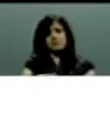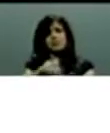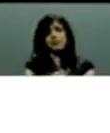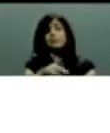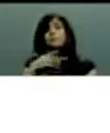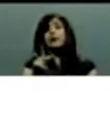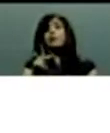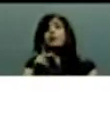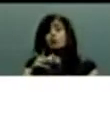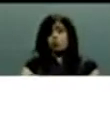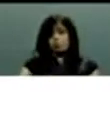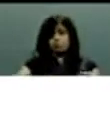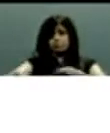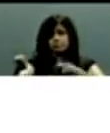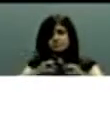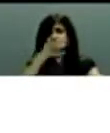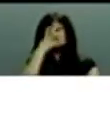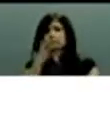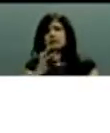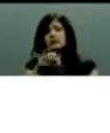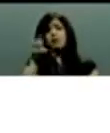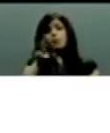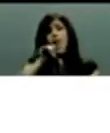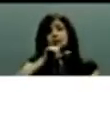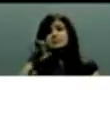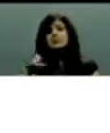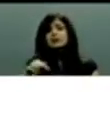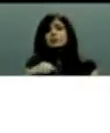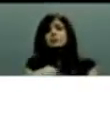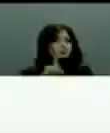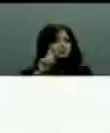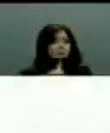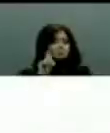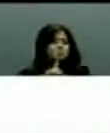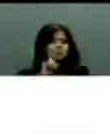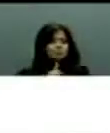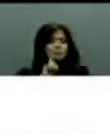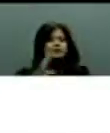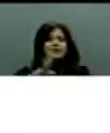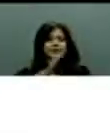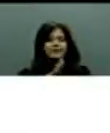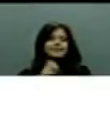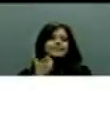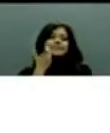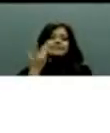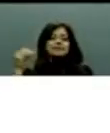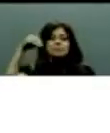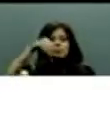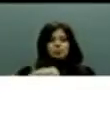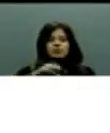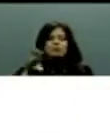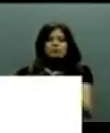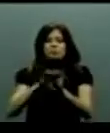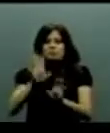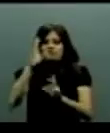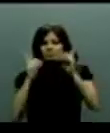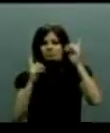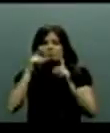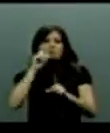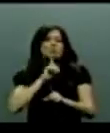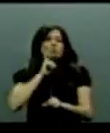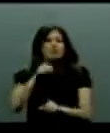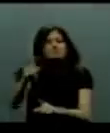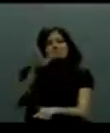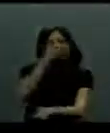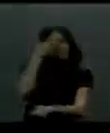cosa seria. Y además, como ella misma lo dice, no cuenta ni siquiera con el apoyo. Trate de poner en duda la capacidad de otra mujer.